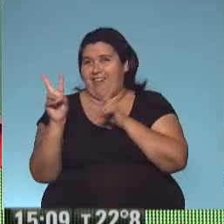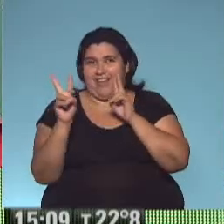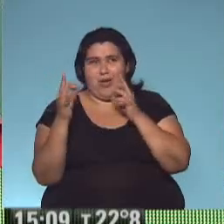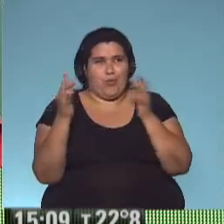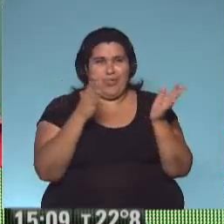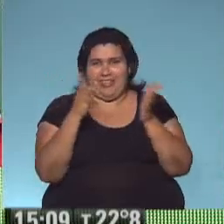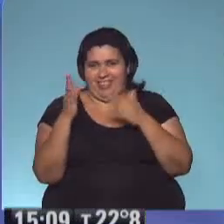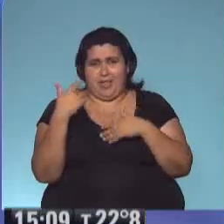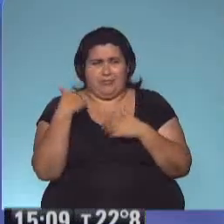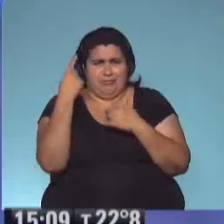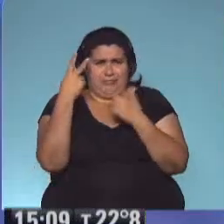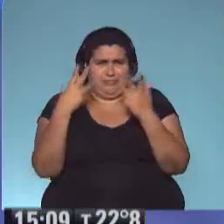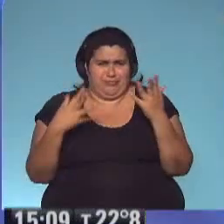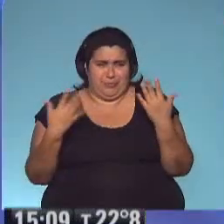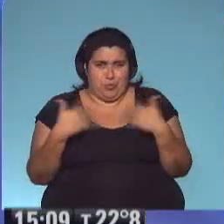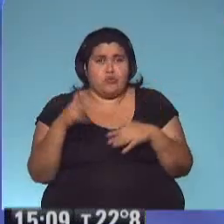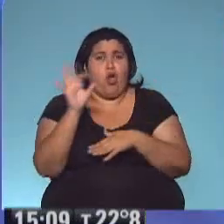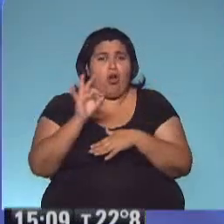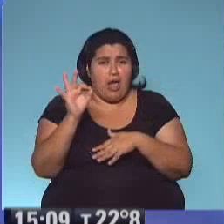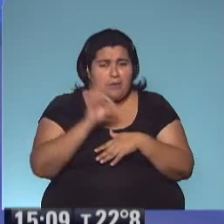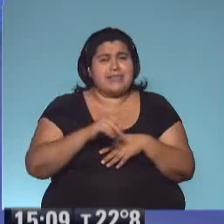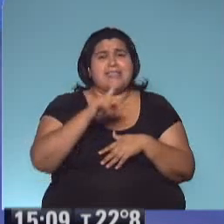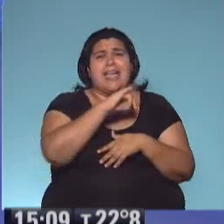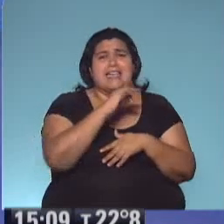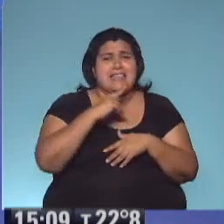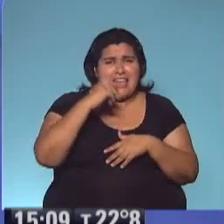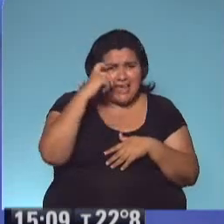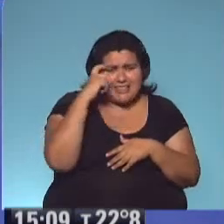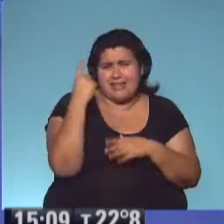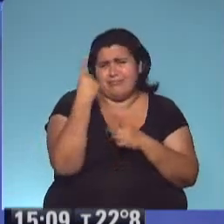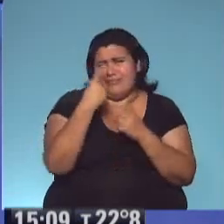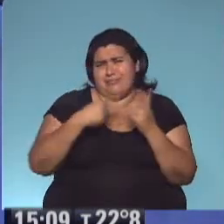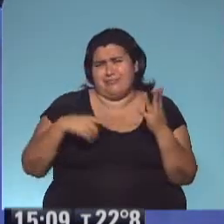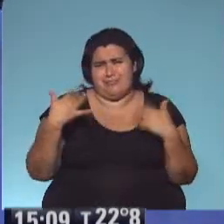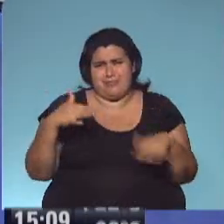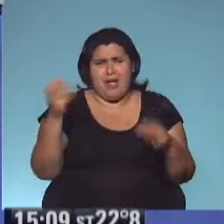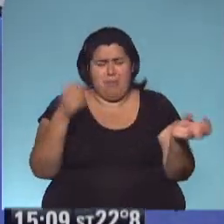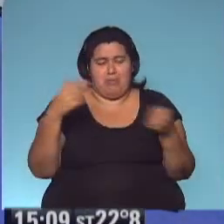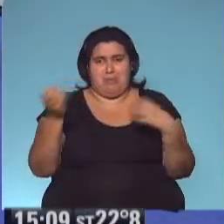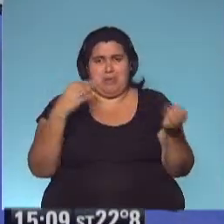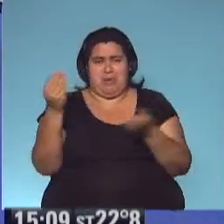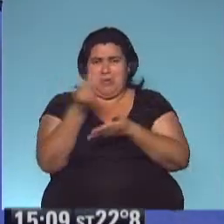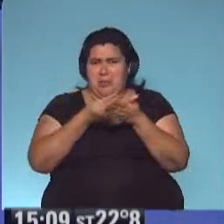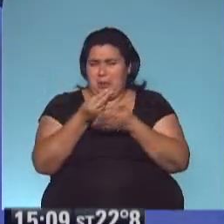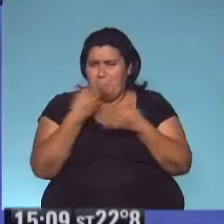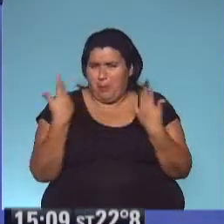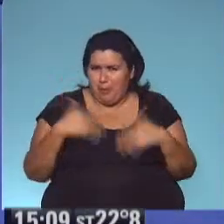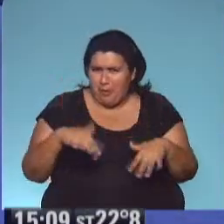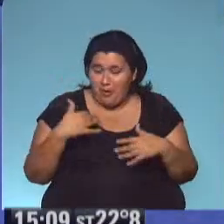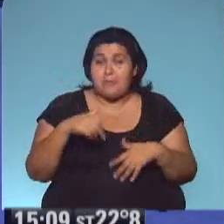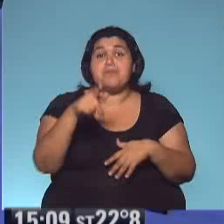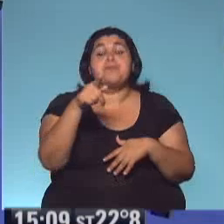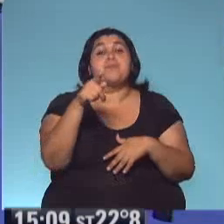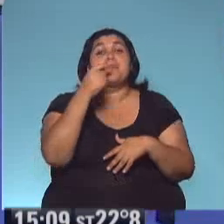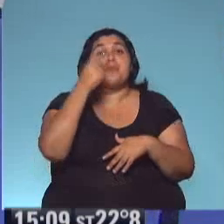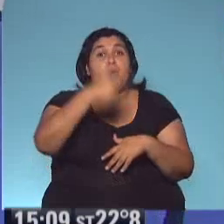tantos que no me los puedo colocar. Es verdad, ¡Hola, Barría! ¡Zárate! Está lleno, lleno de dibujos en todas las redes. Así que, si ustedes